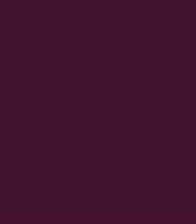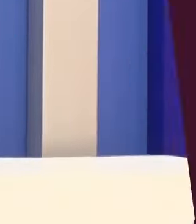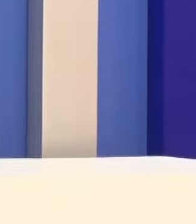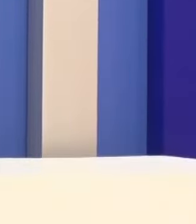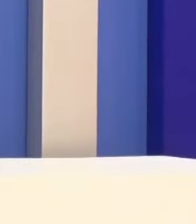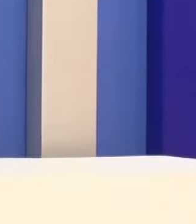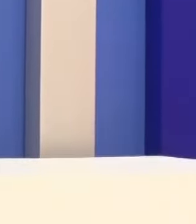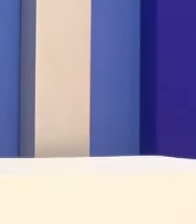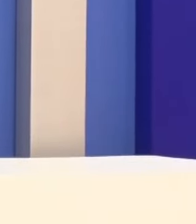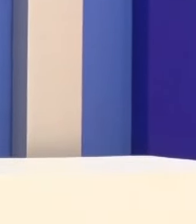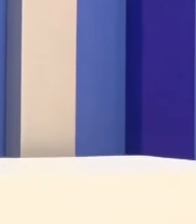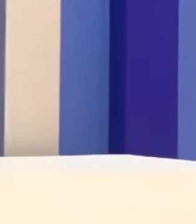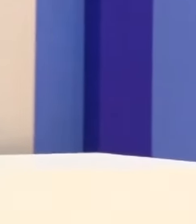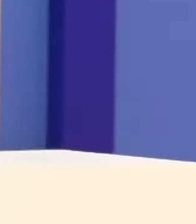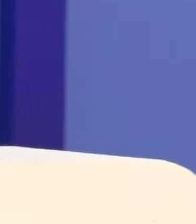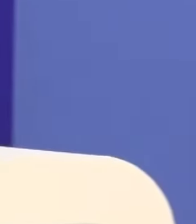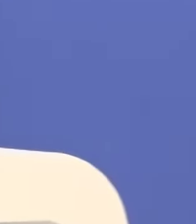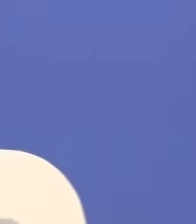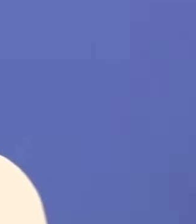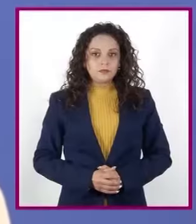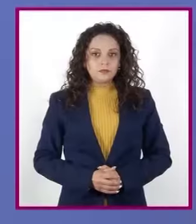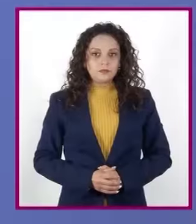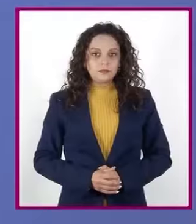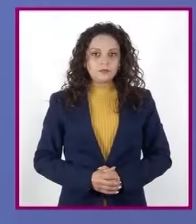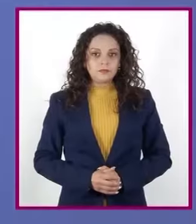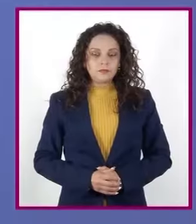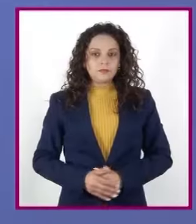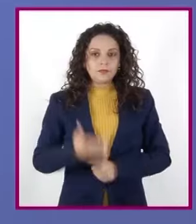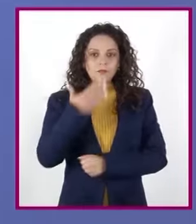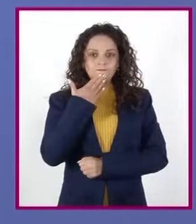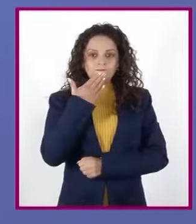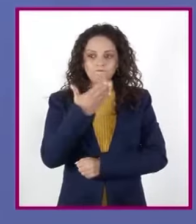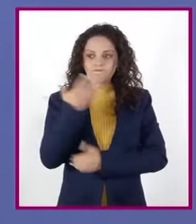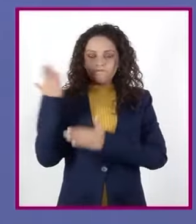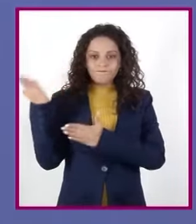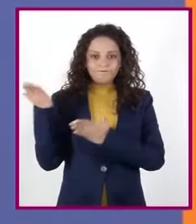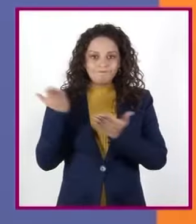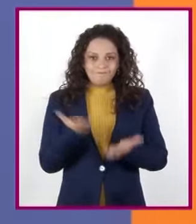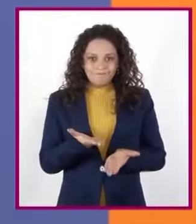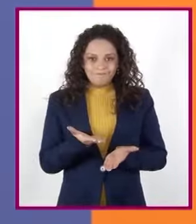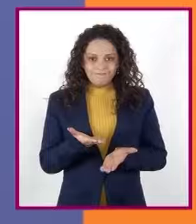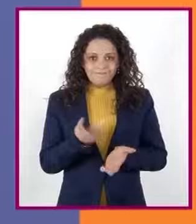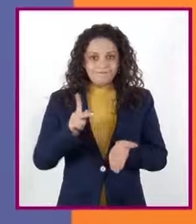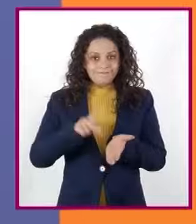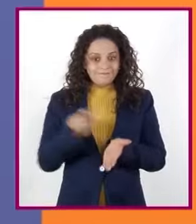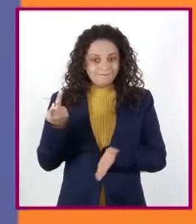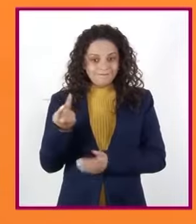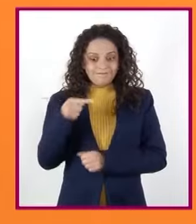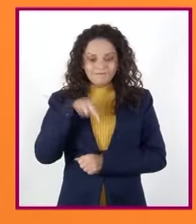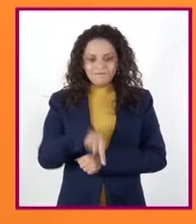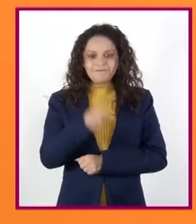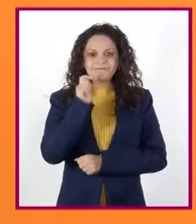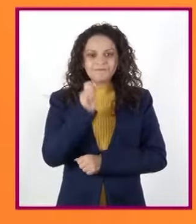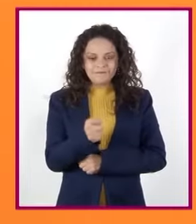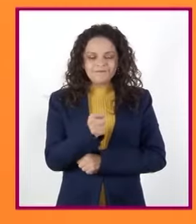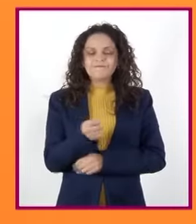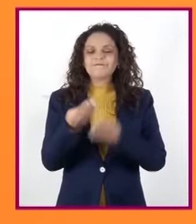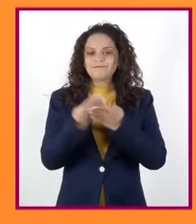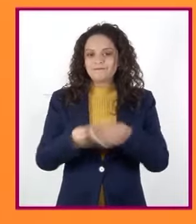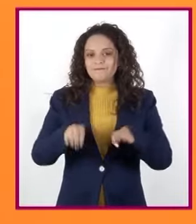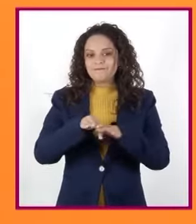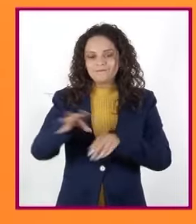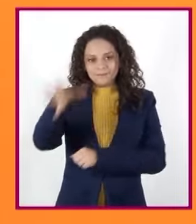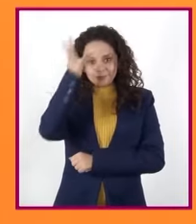¡Suscríbete al Sean bienvenidas y bienvenidos nuevamente a esta sesión de Aprende en Casa